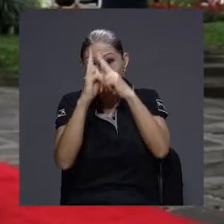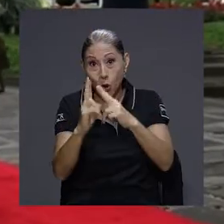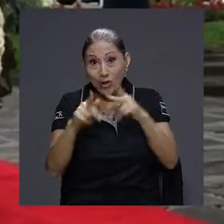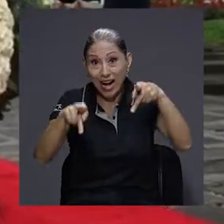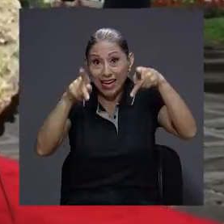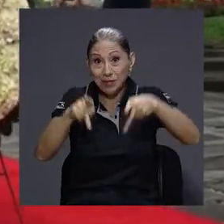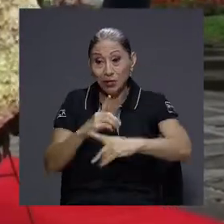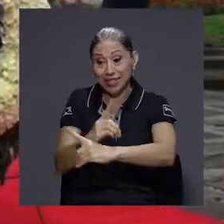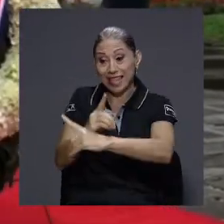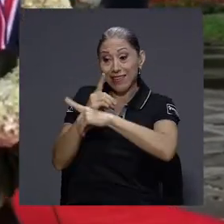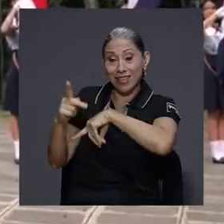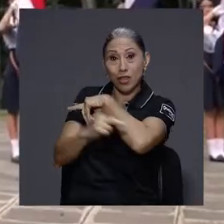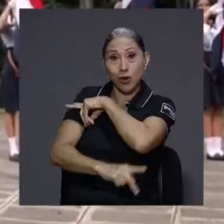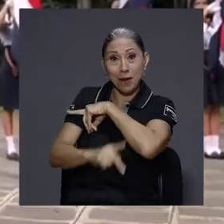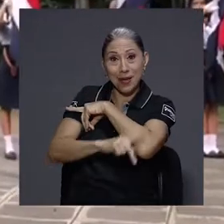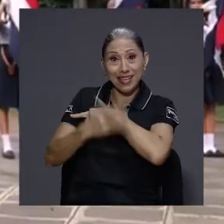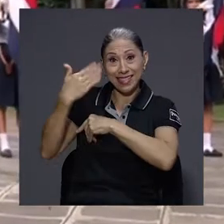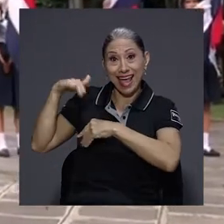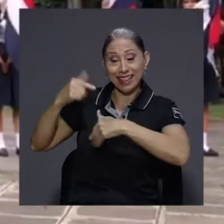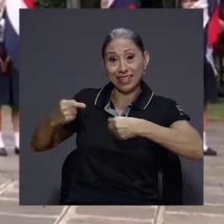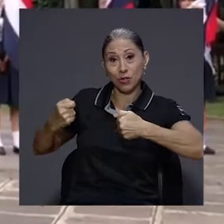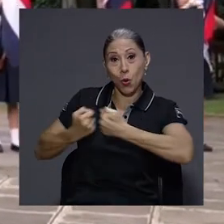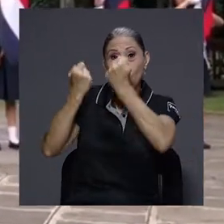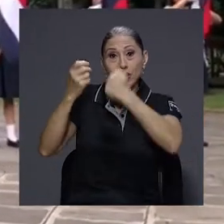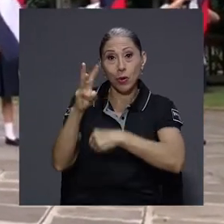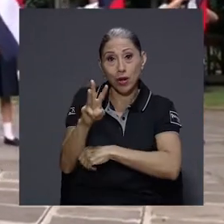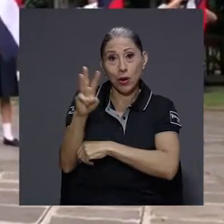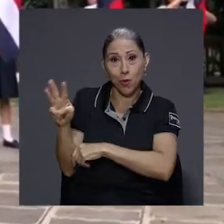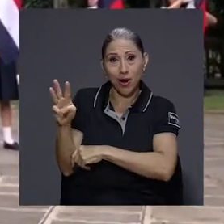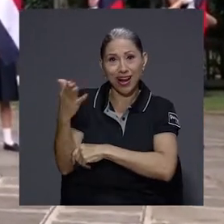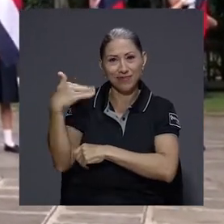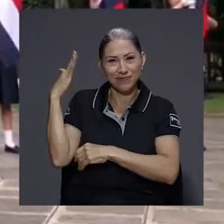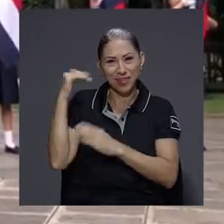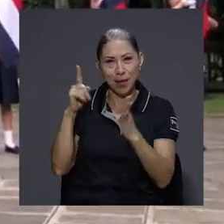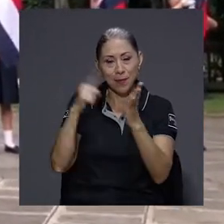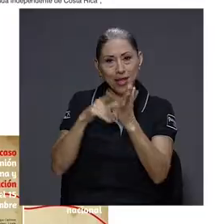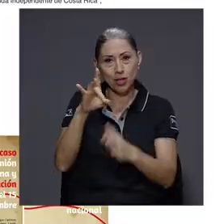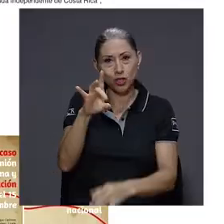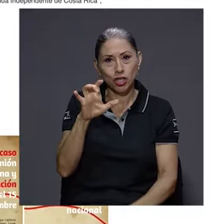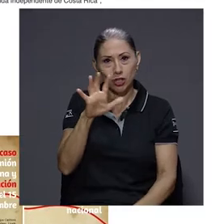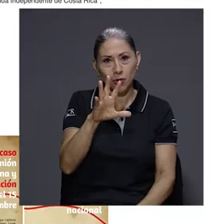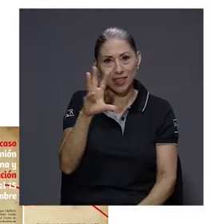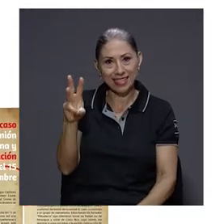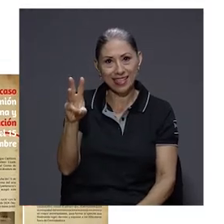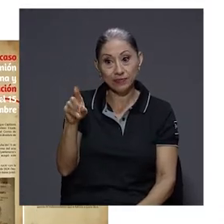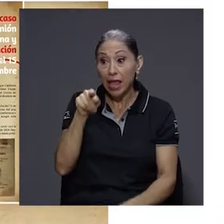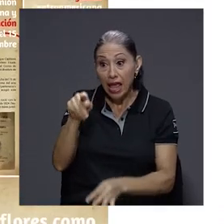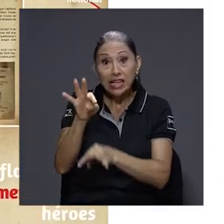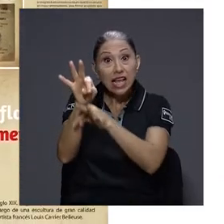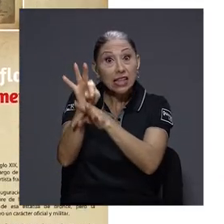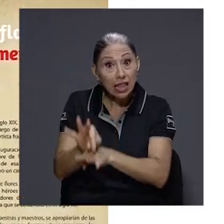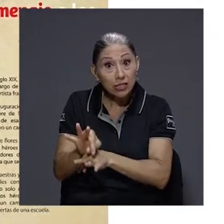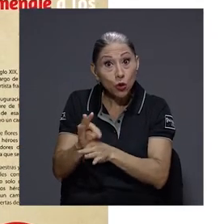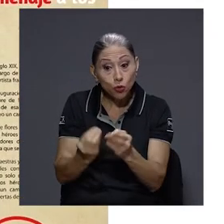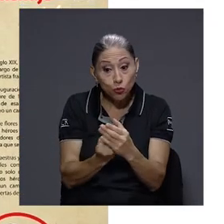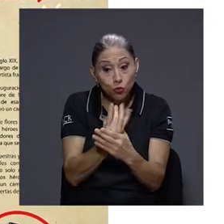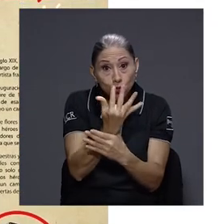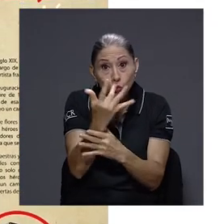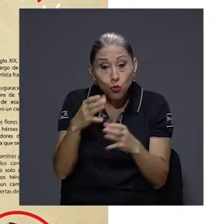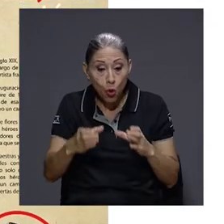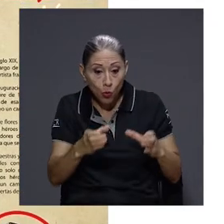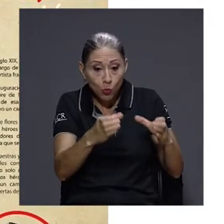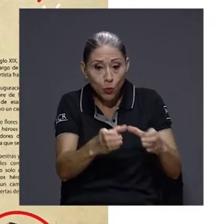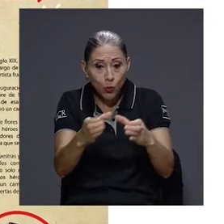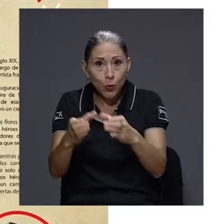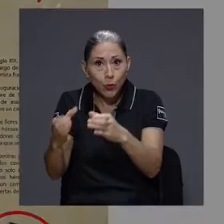comandados por William Walker en la Gesta Libertadora de 1856. Ante esta tradición y en el marco del Bicentenario de